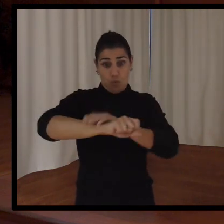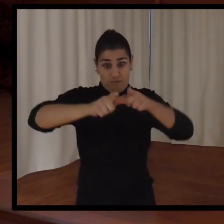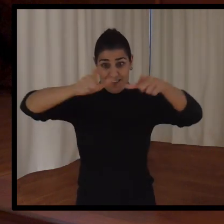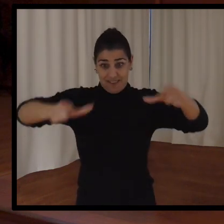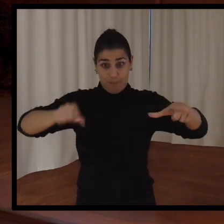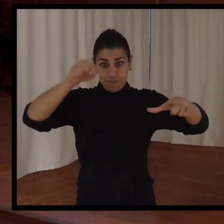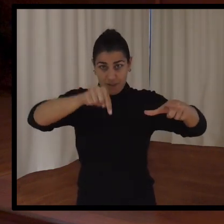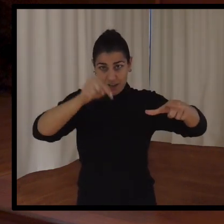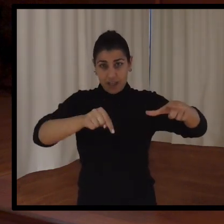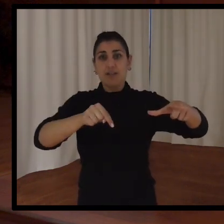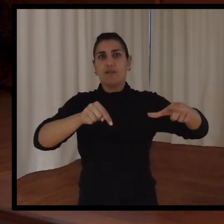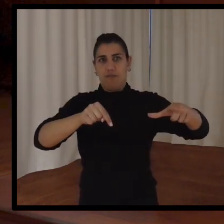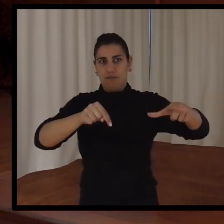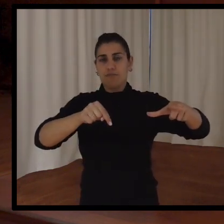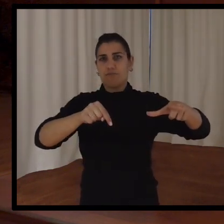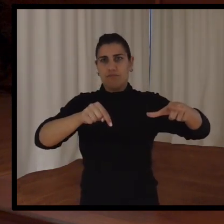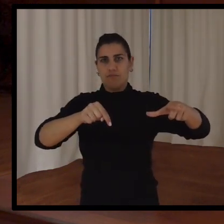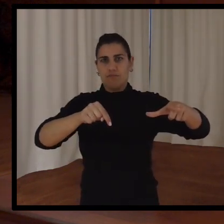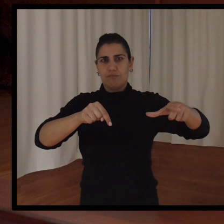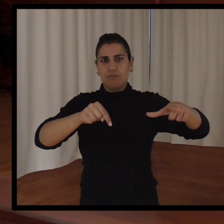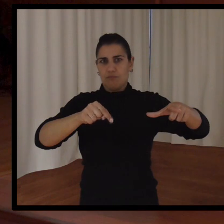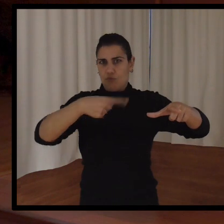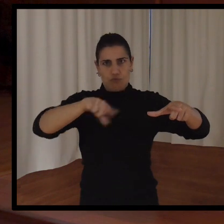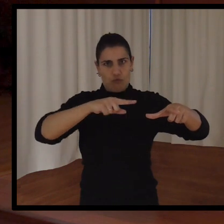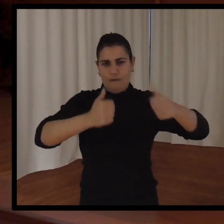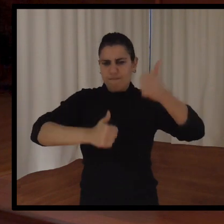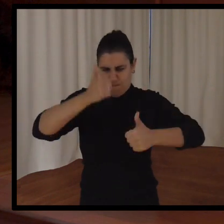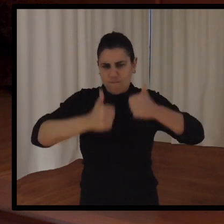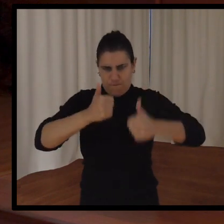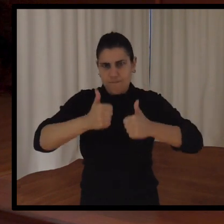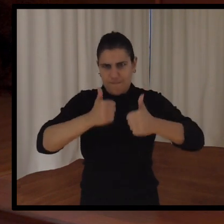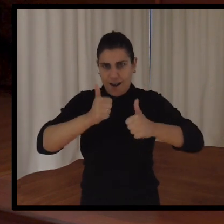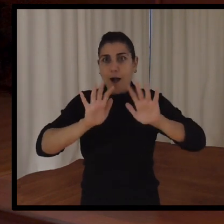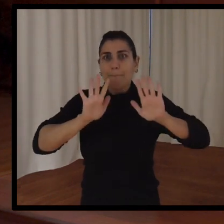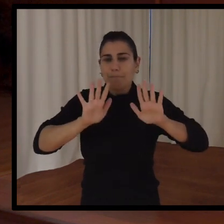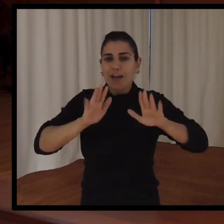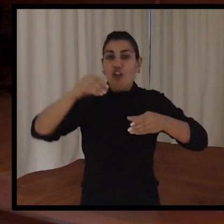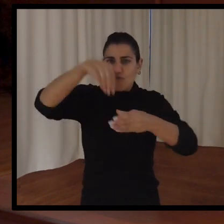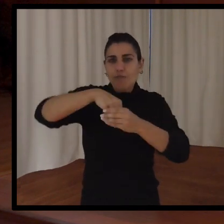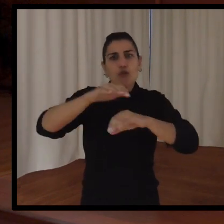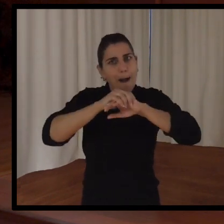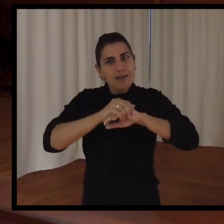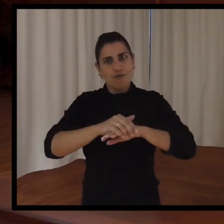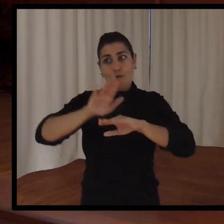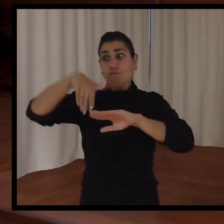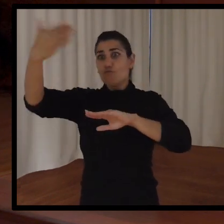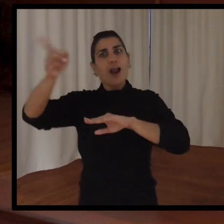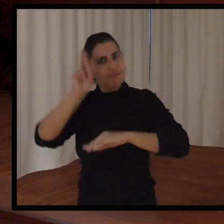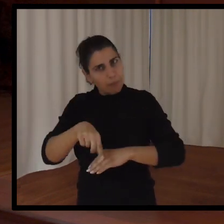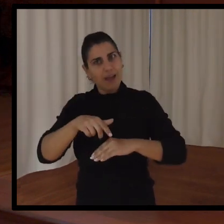tengamos que pelear por los tres puntos, pues, lógicamente tenemos que pelear, pero somos amigos dentro del campo y fuera,